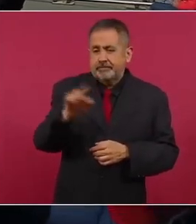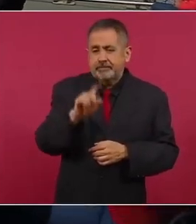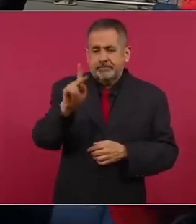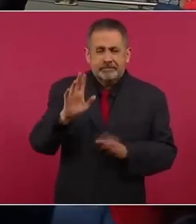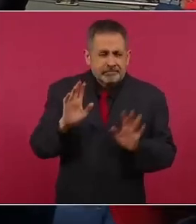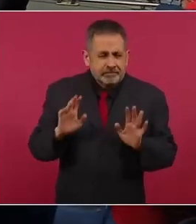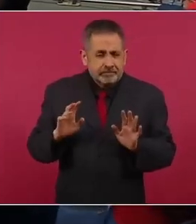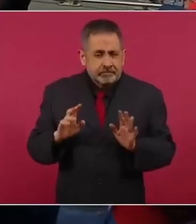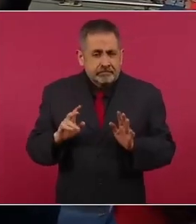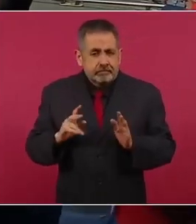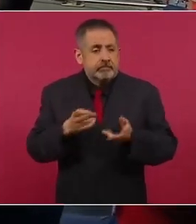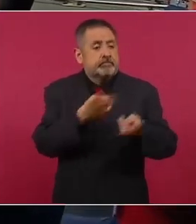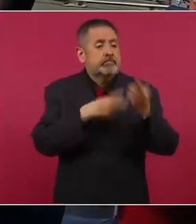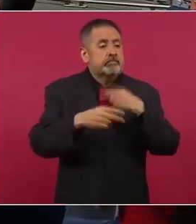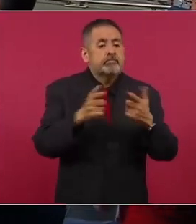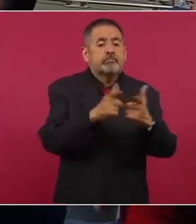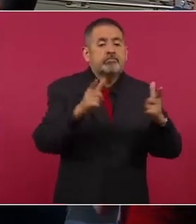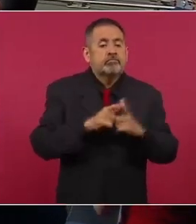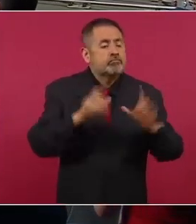vino una banda musical,